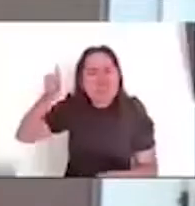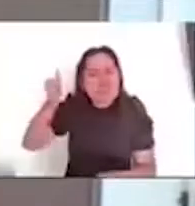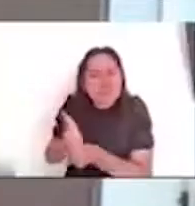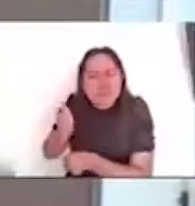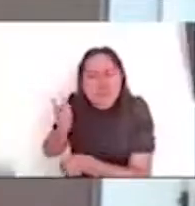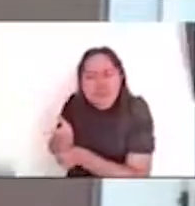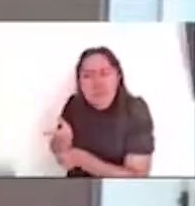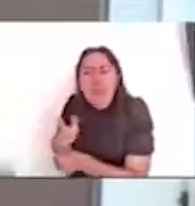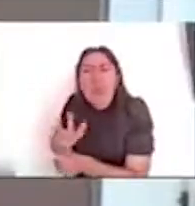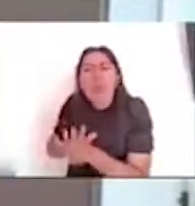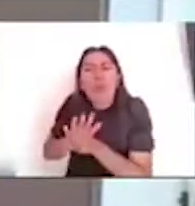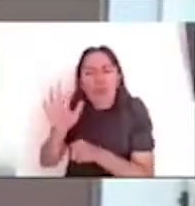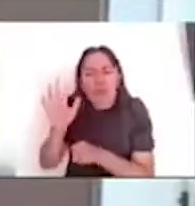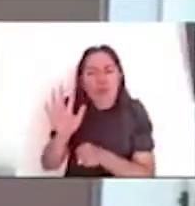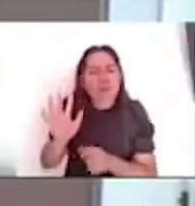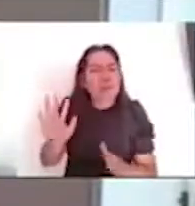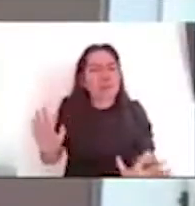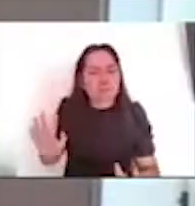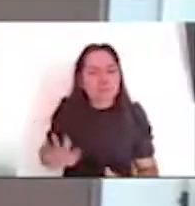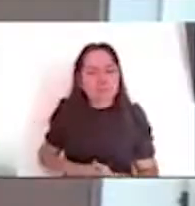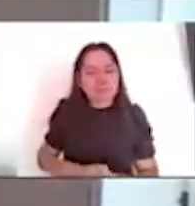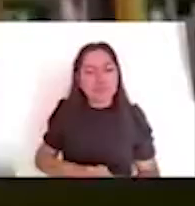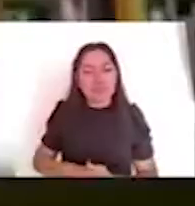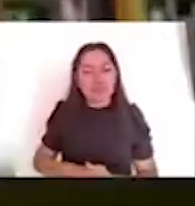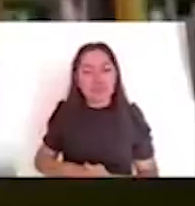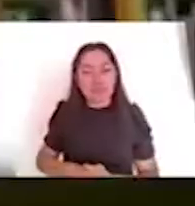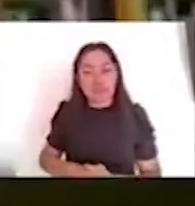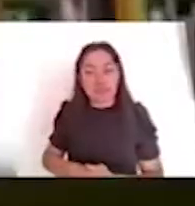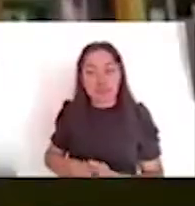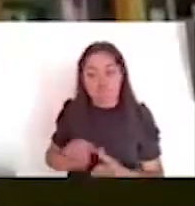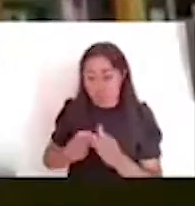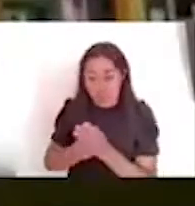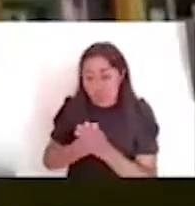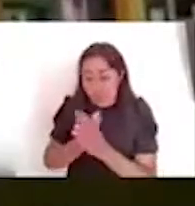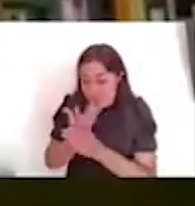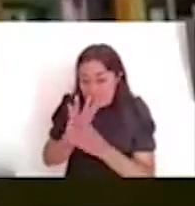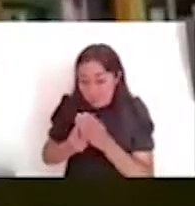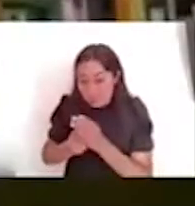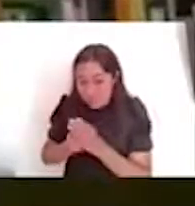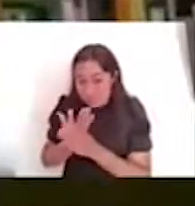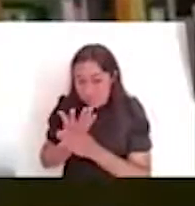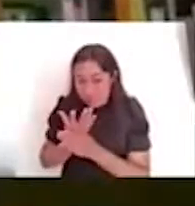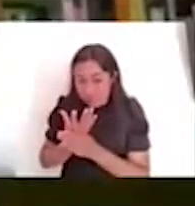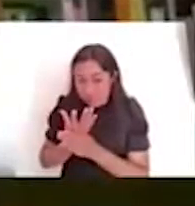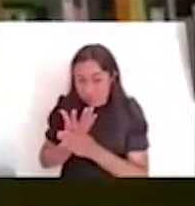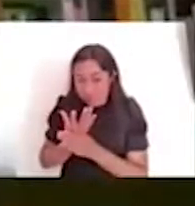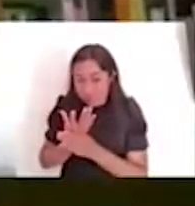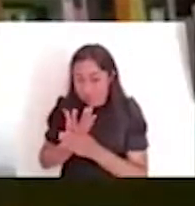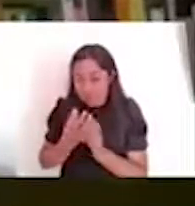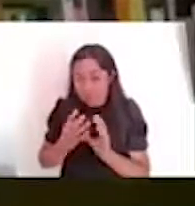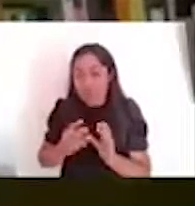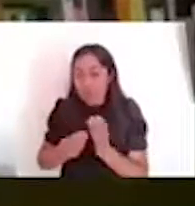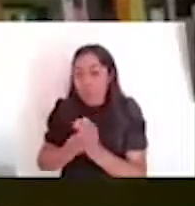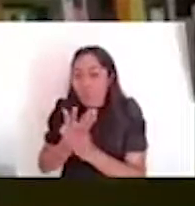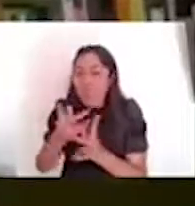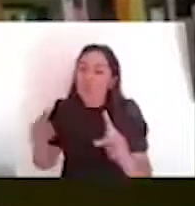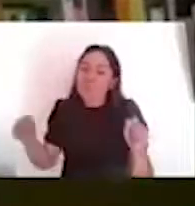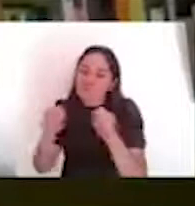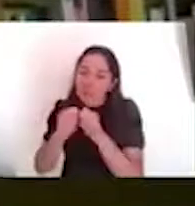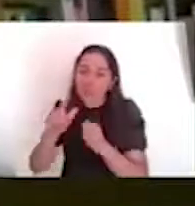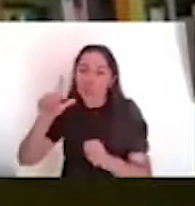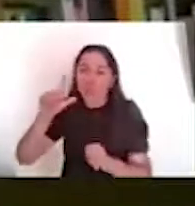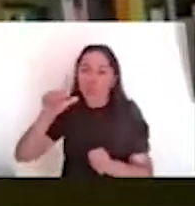Sí, los nuevos, bueno, serían este, el Templo de Hecatl, el